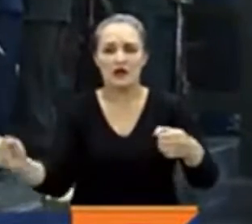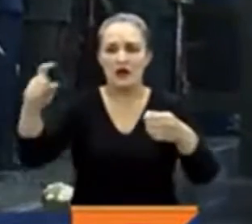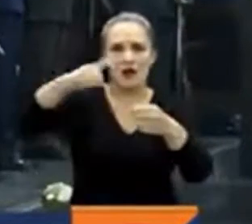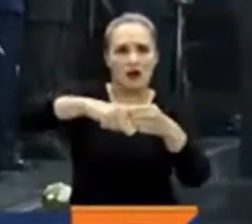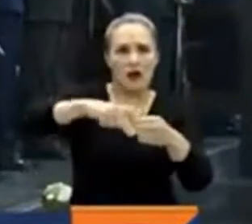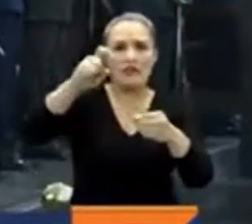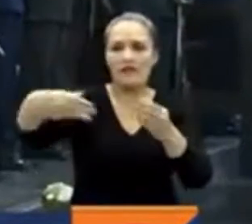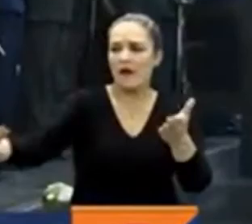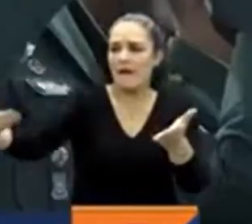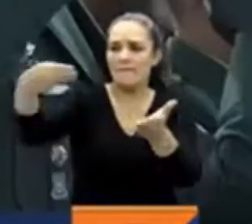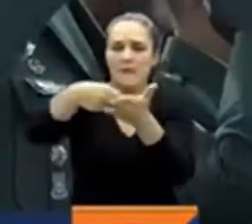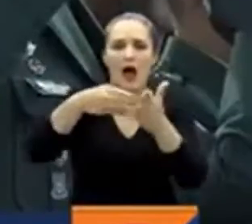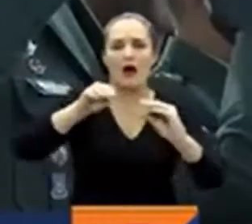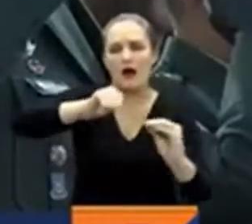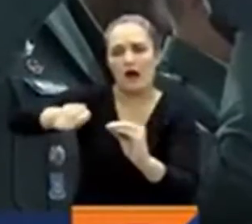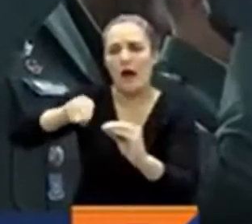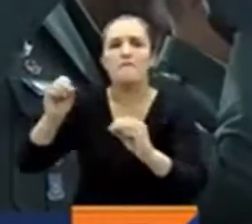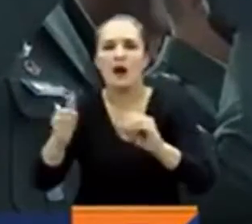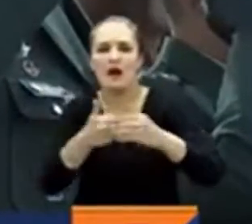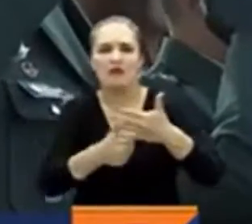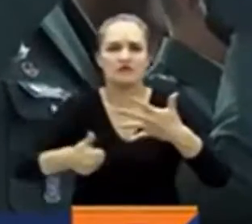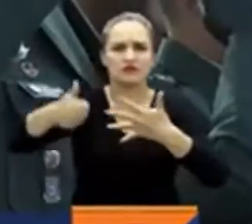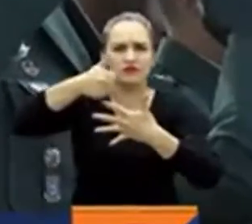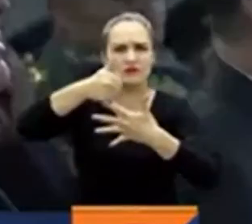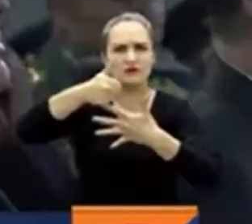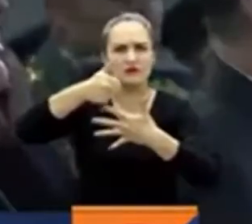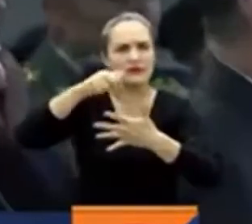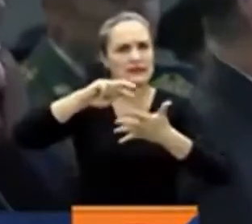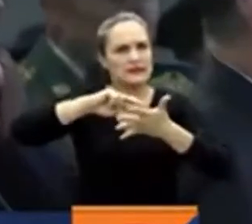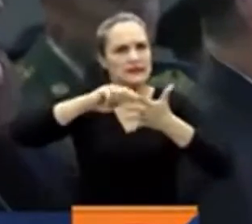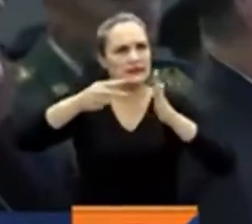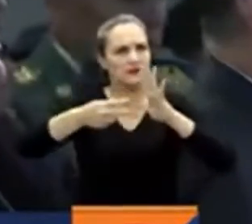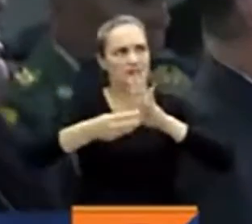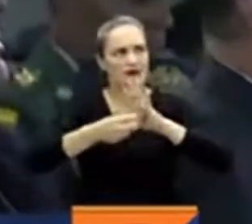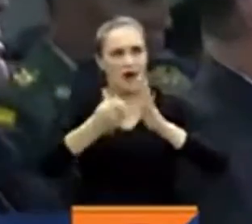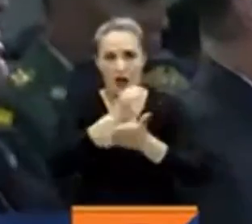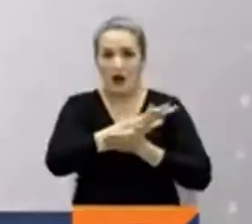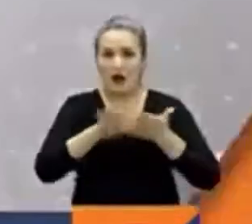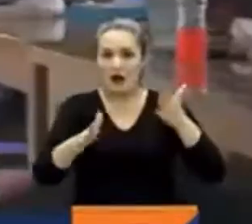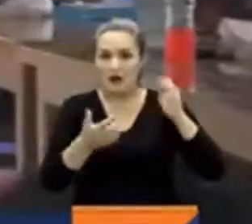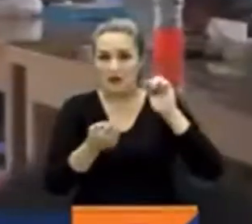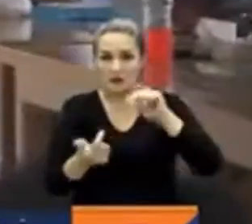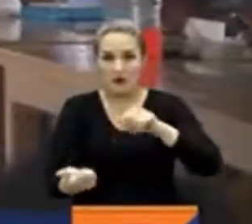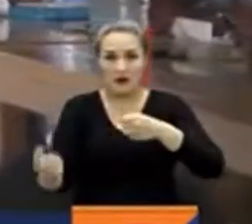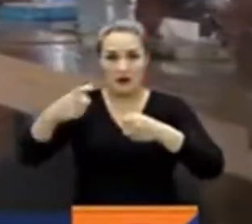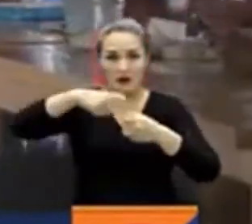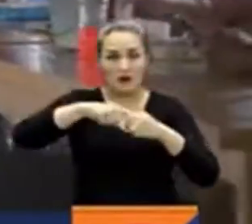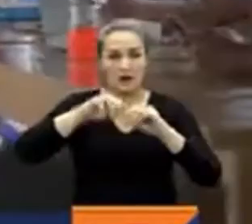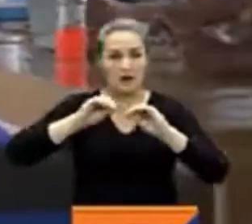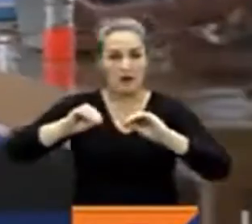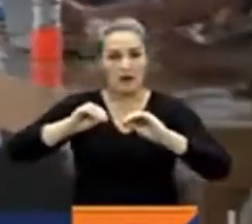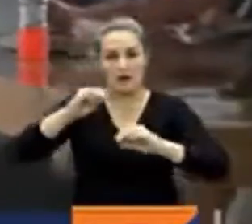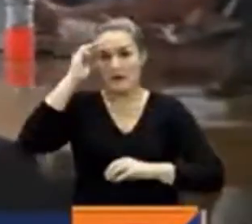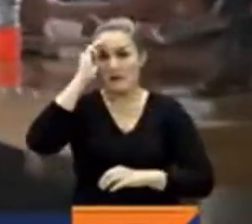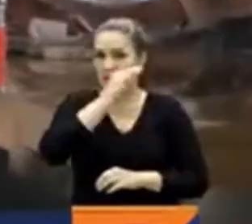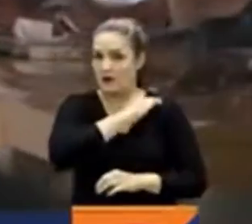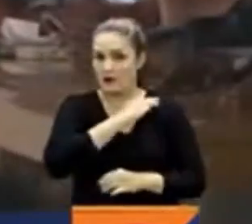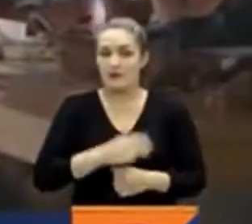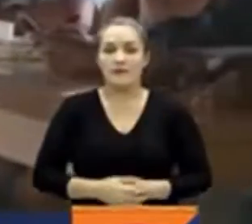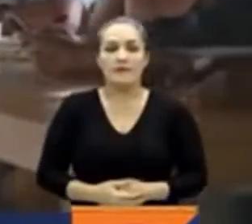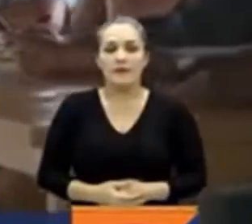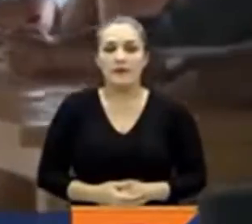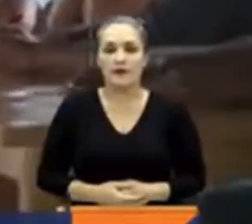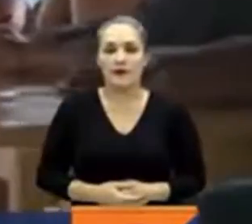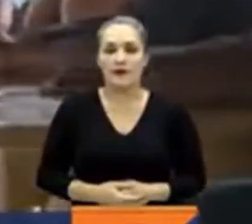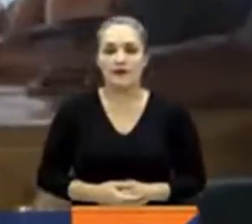qué tanto implica esta propuesta del presidente de la República para acceder a la carrera militar. Acuerdo para solucionar